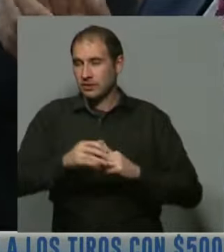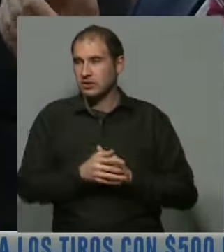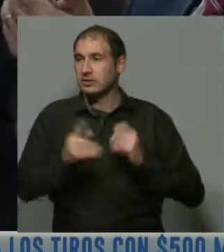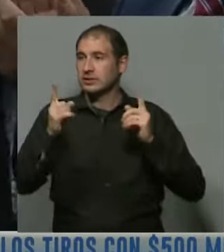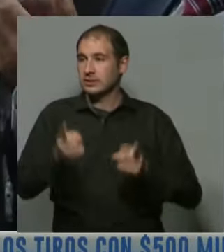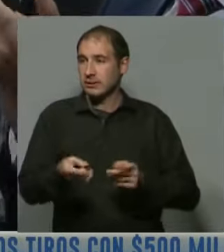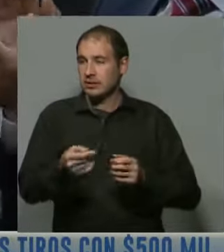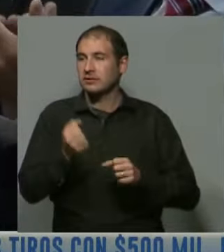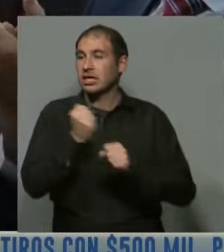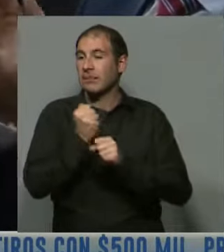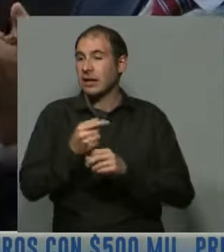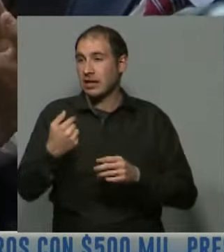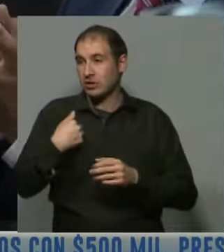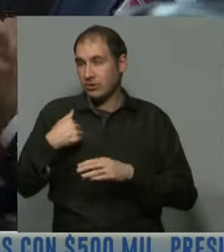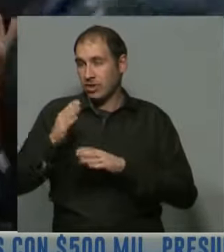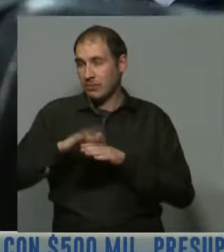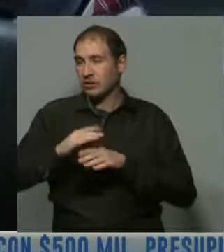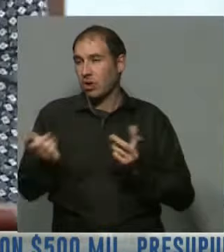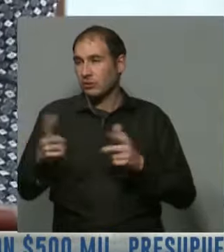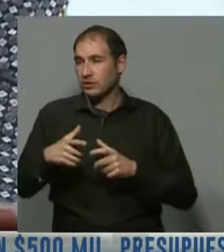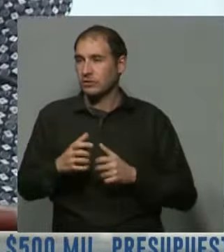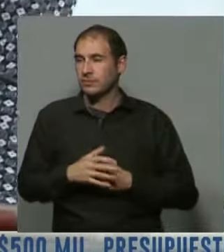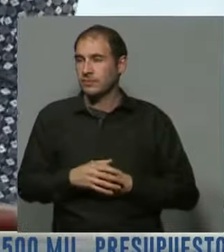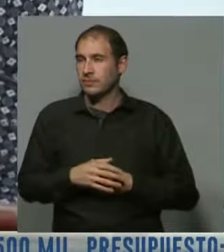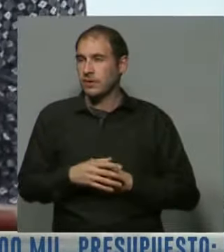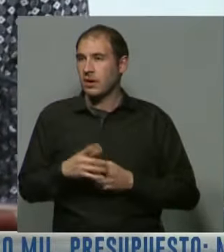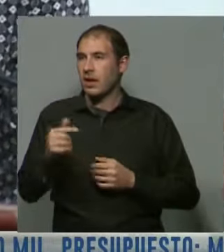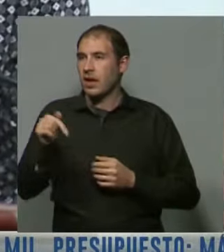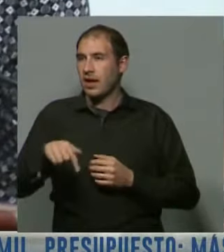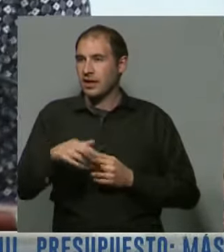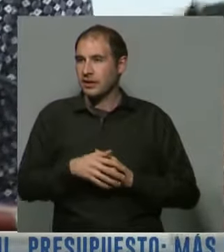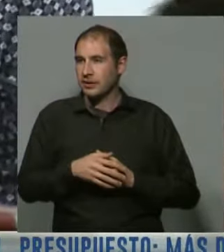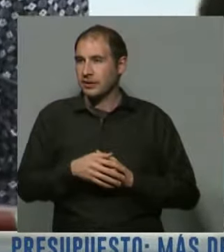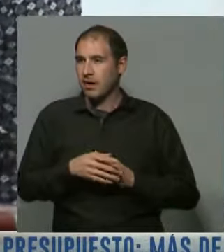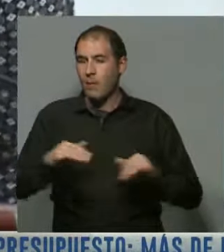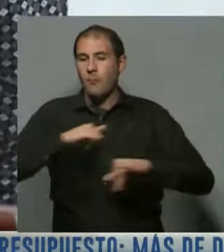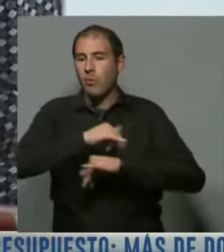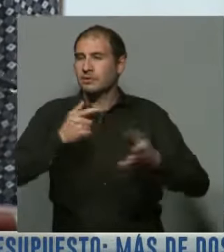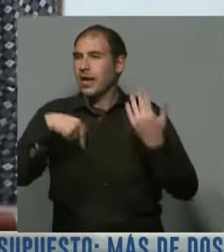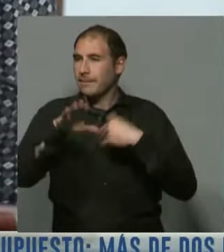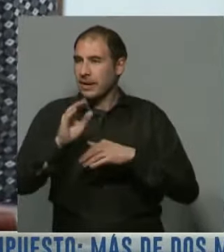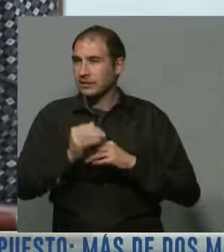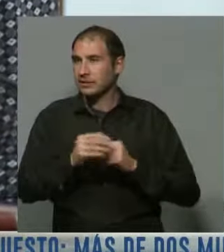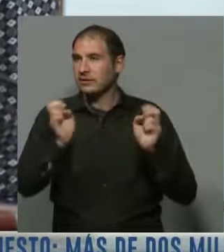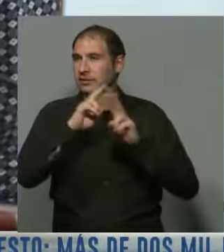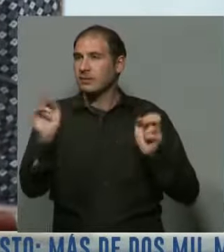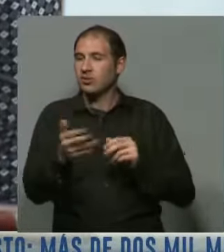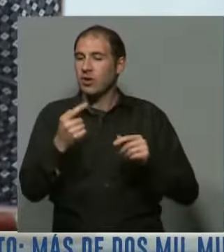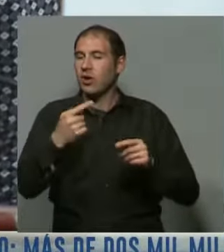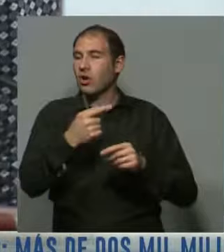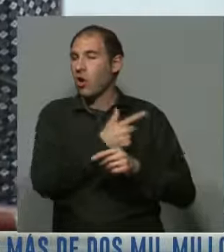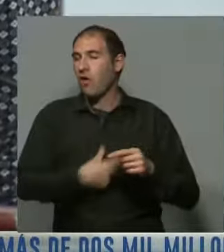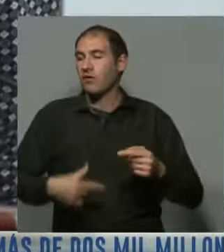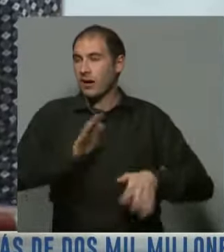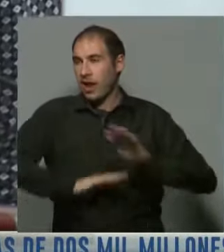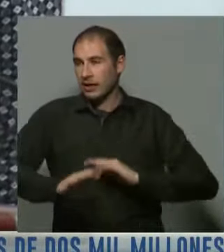también se está trabajando en mi comisión es justamente darle mayor publicidad a todos los que son los actos de gobierno,